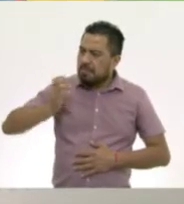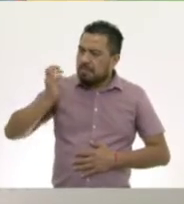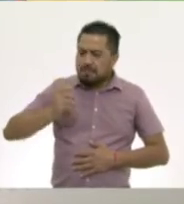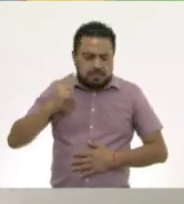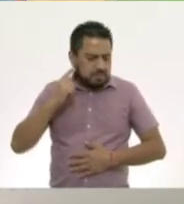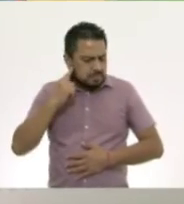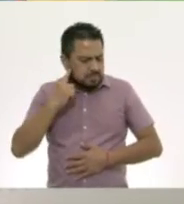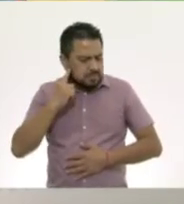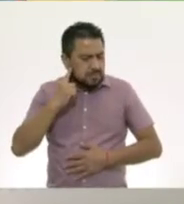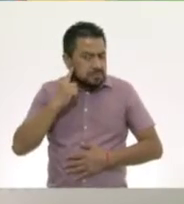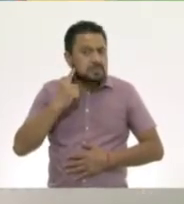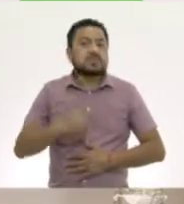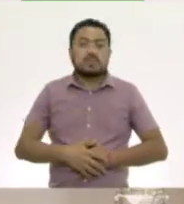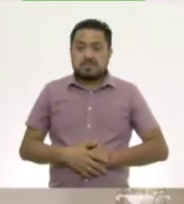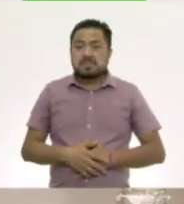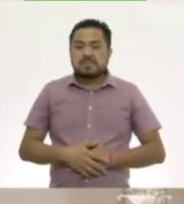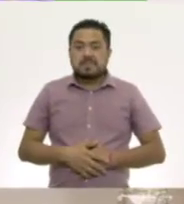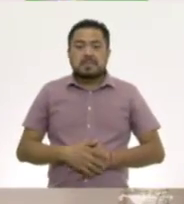¡Listo!